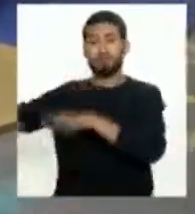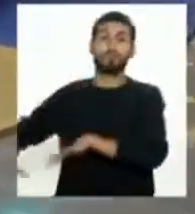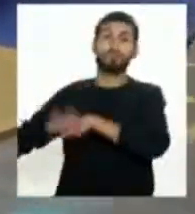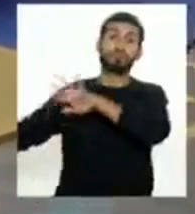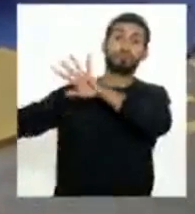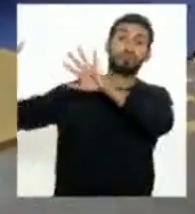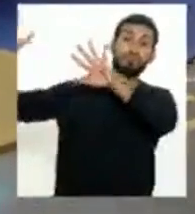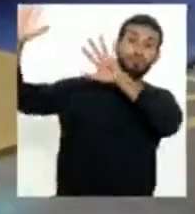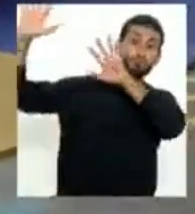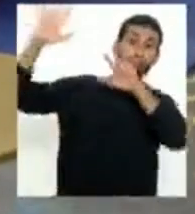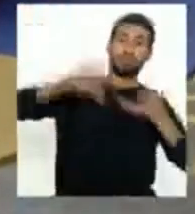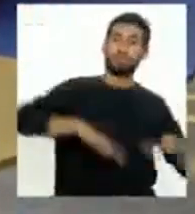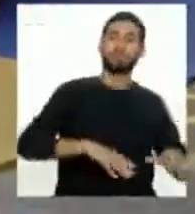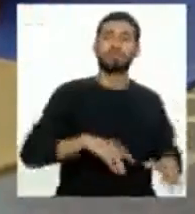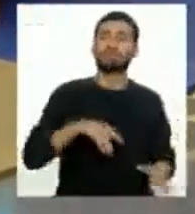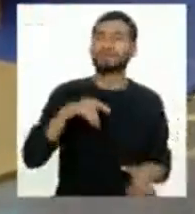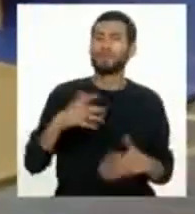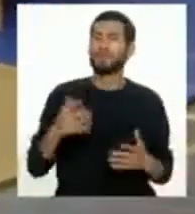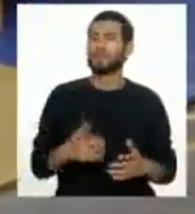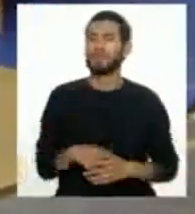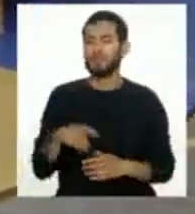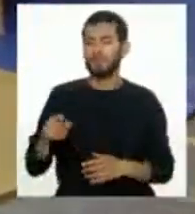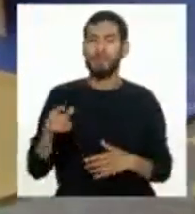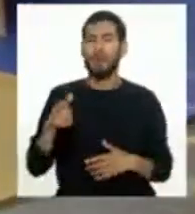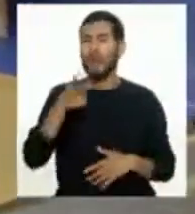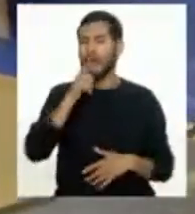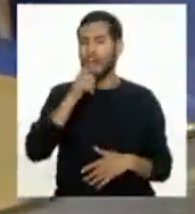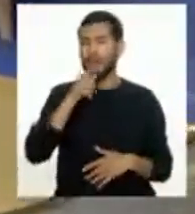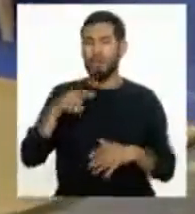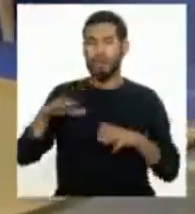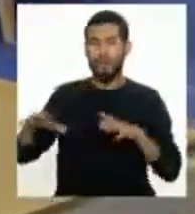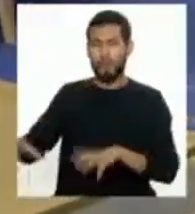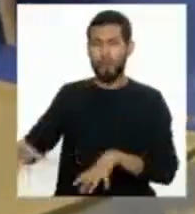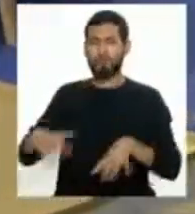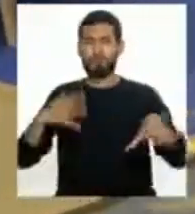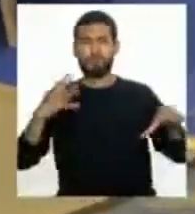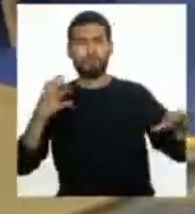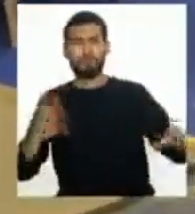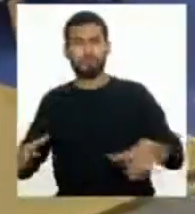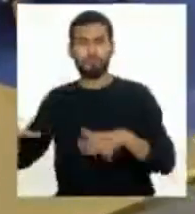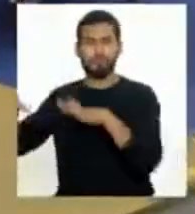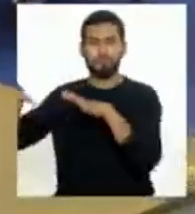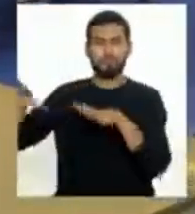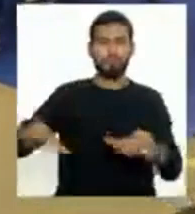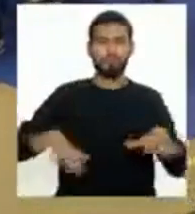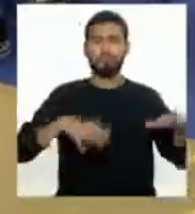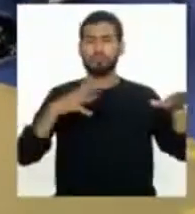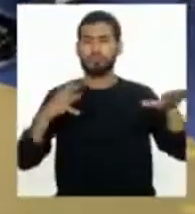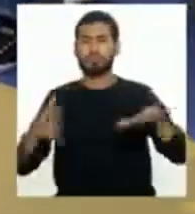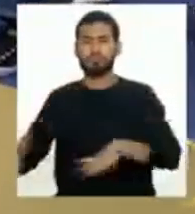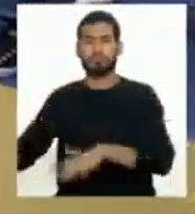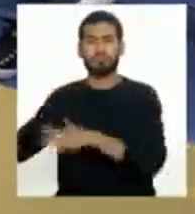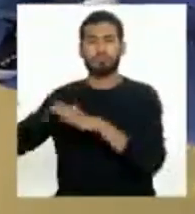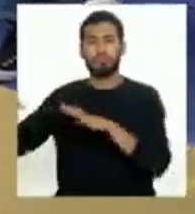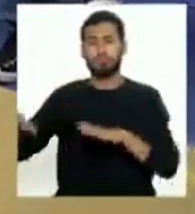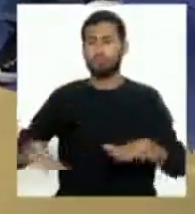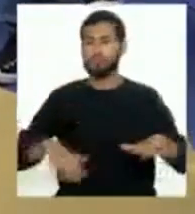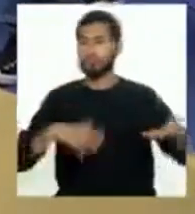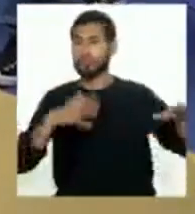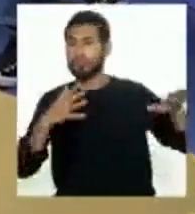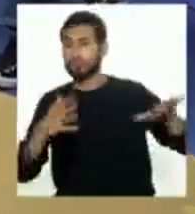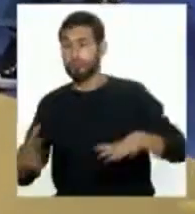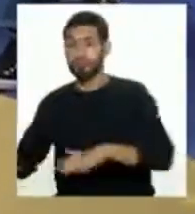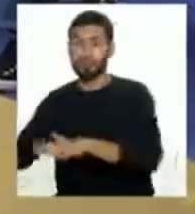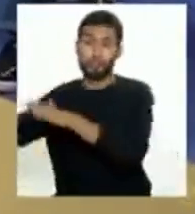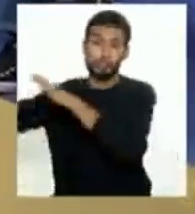El tsunami, digamos, que es una masa de agua que se mueve del interior del mar y se desplaza hacia la